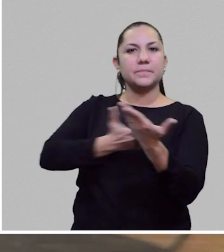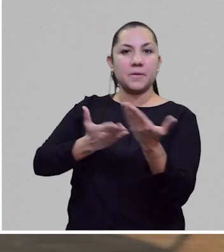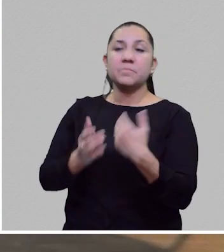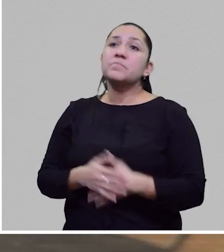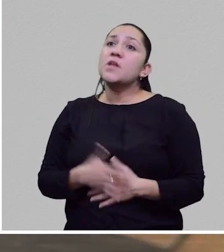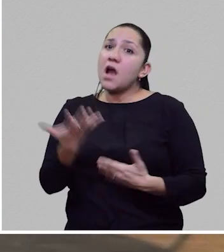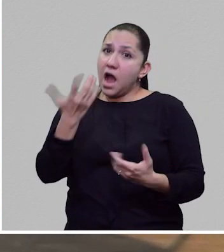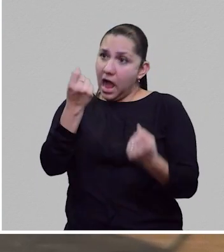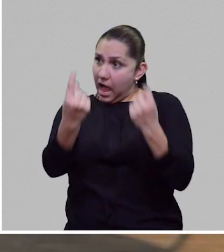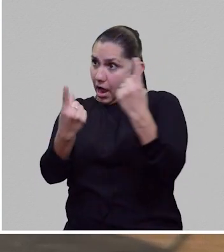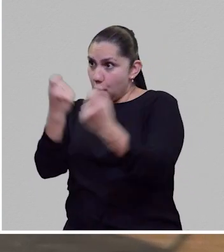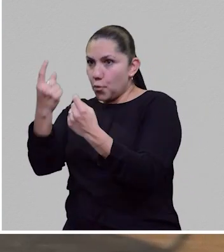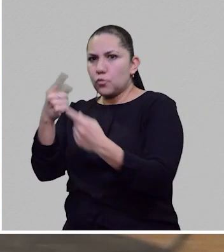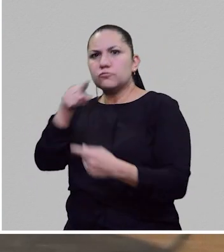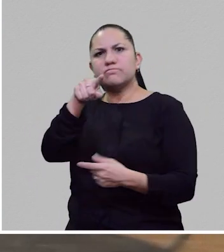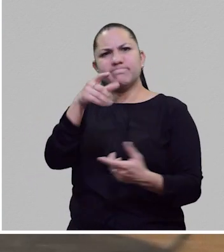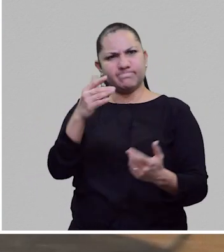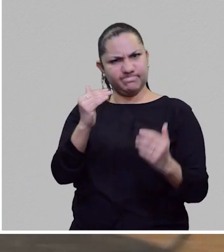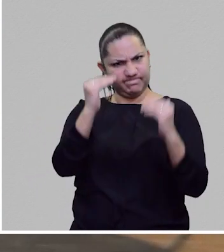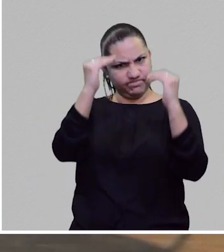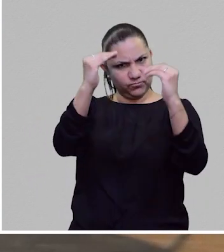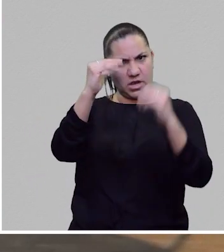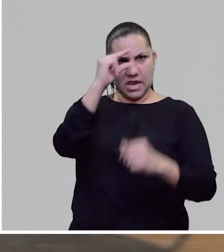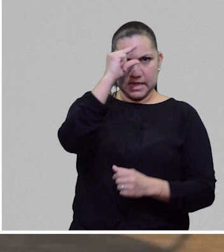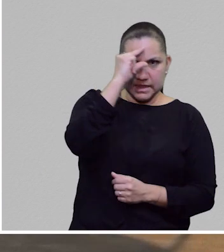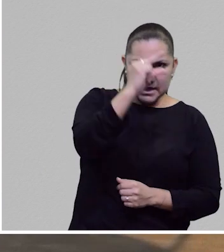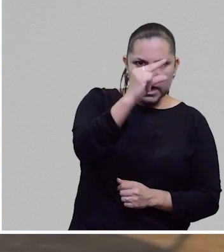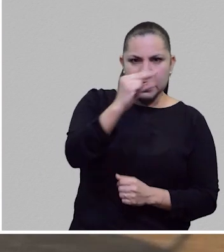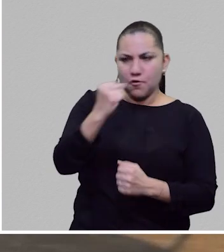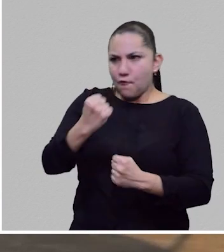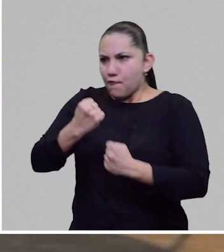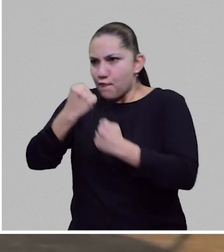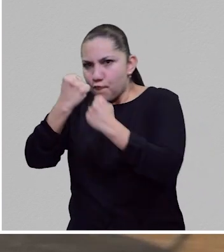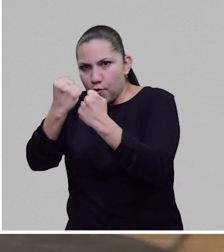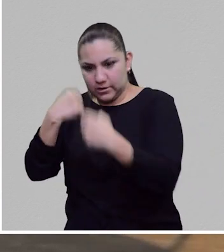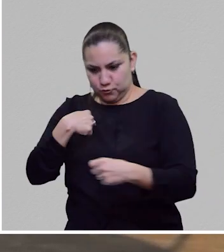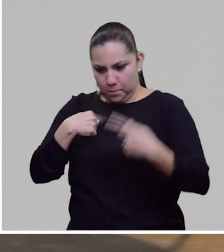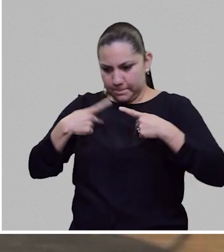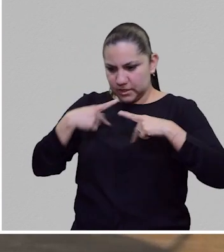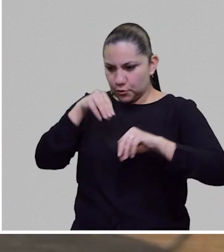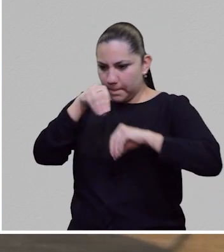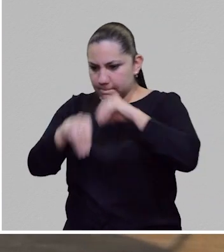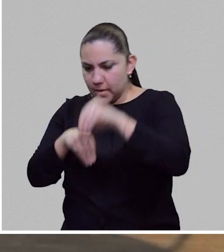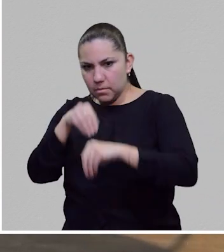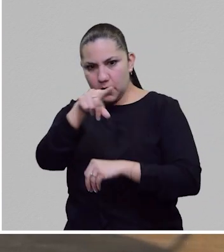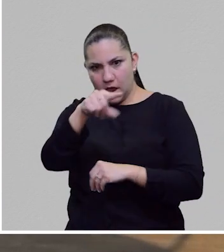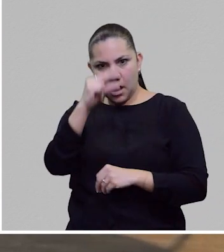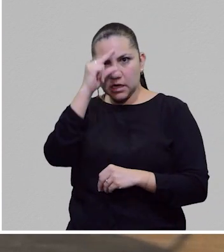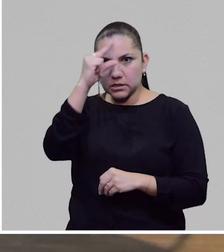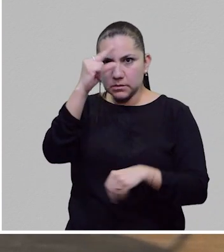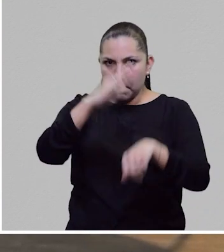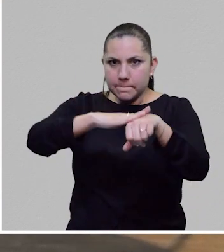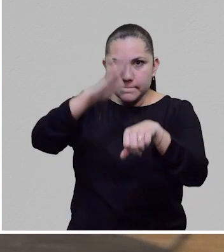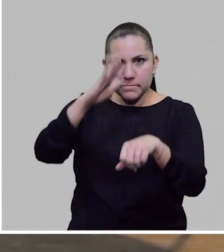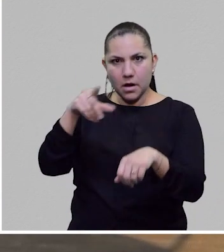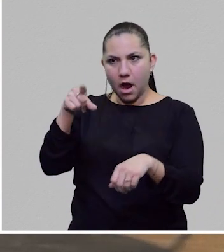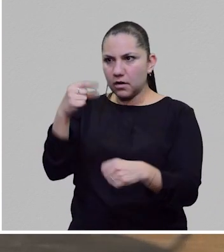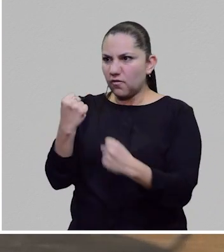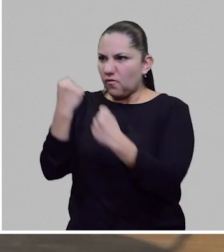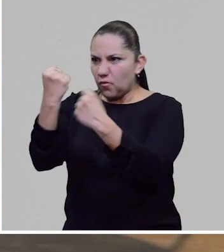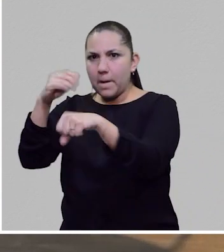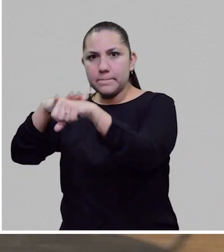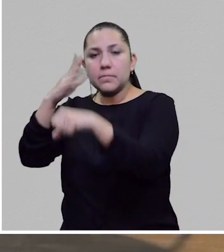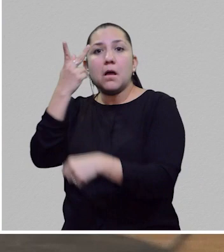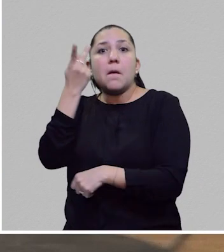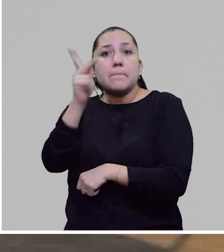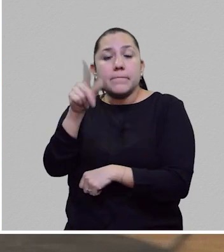uno, siempre son invariablemente más fuertes, más inteligentes, más poderosos que los creadores, pero no tienen la capacidad